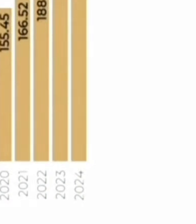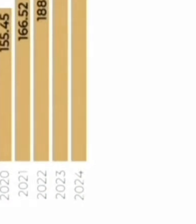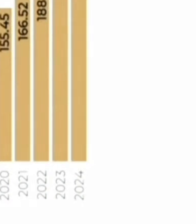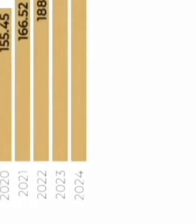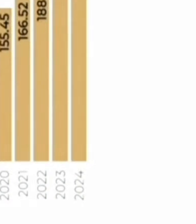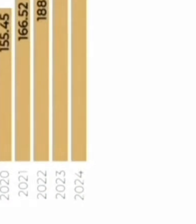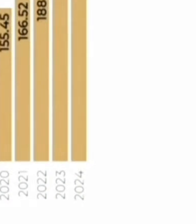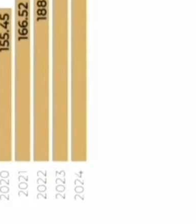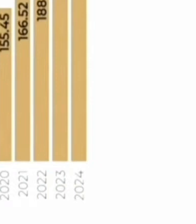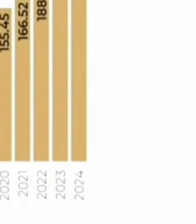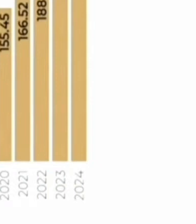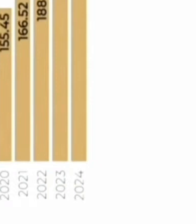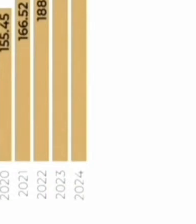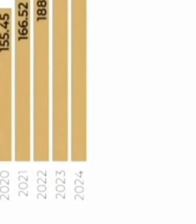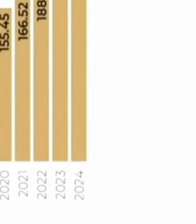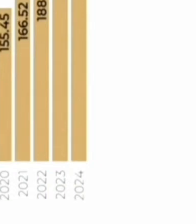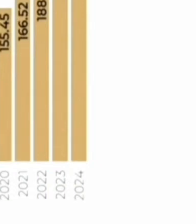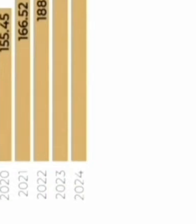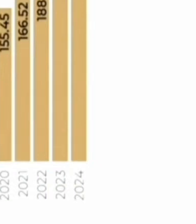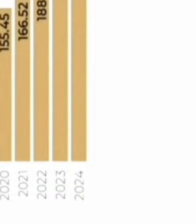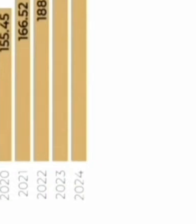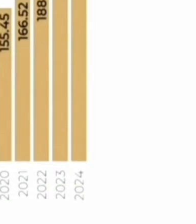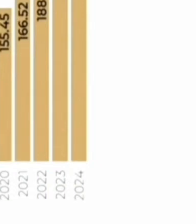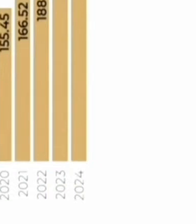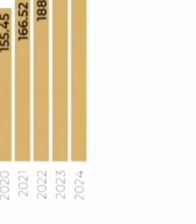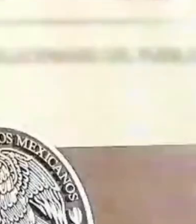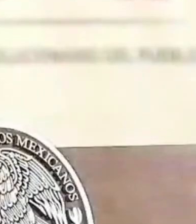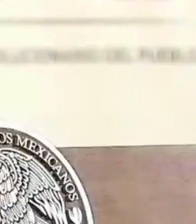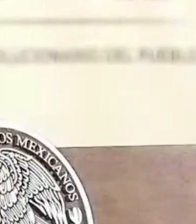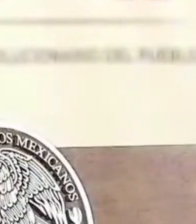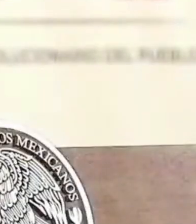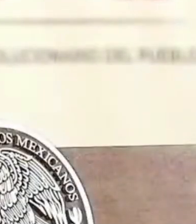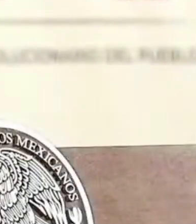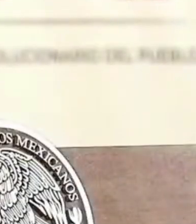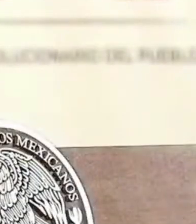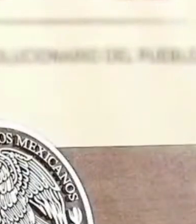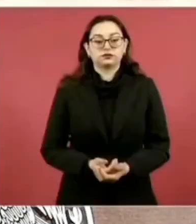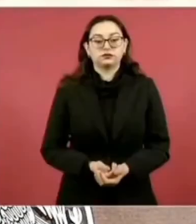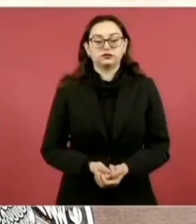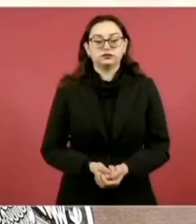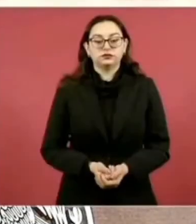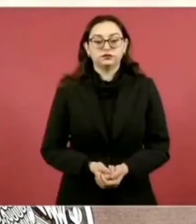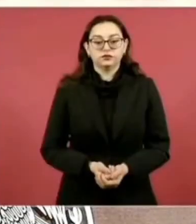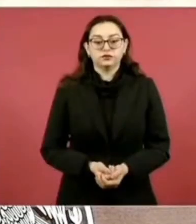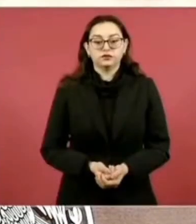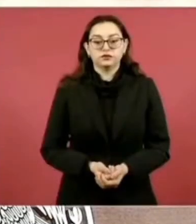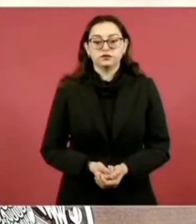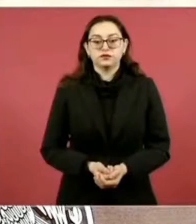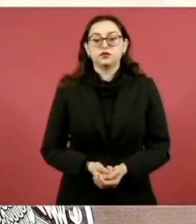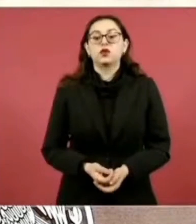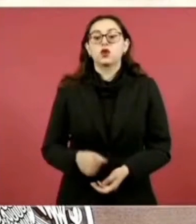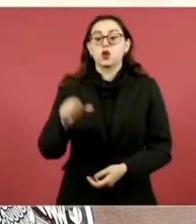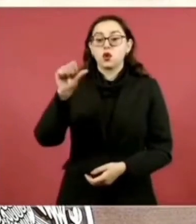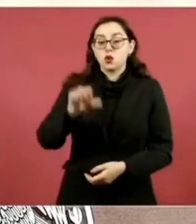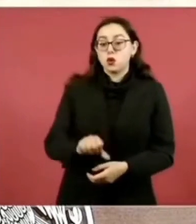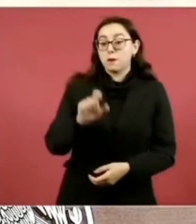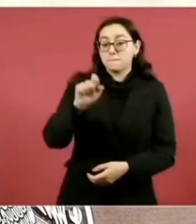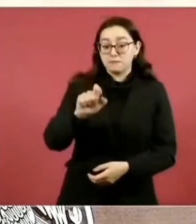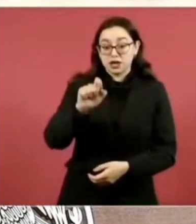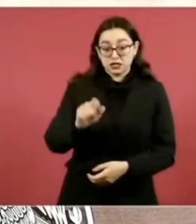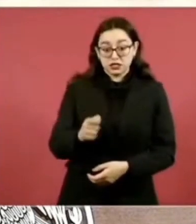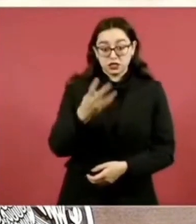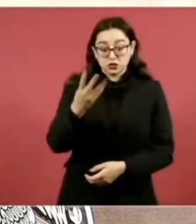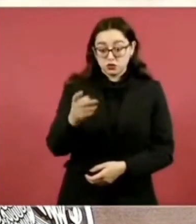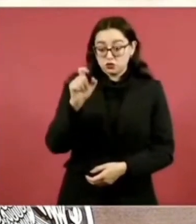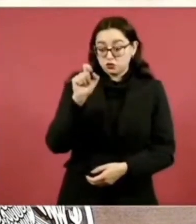pérdida de empleo, pero los resultados demuestran todo lo contrario, pues hoy son más ya de 22.4